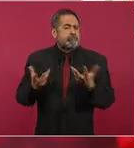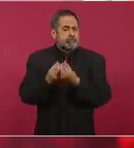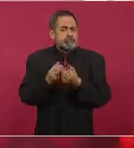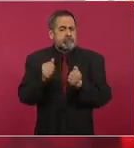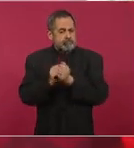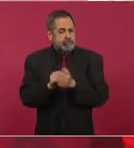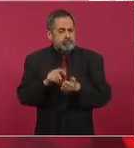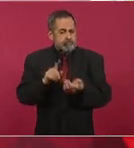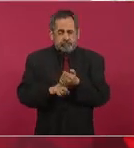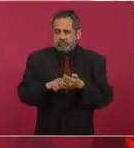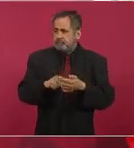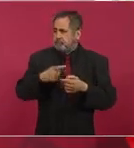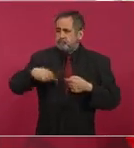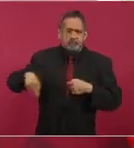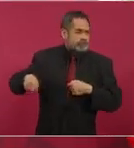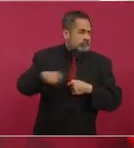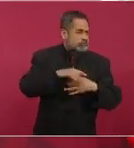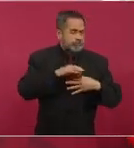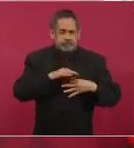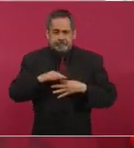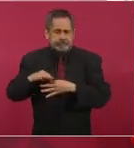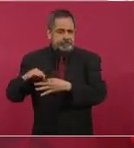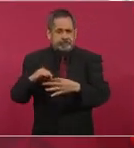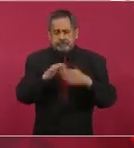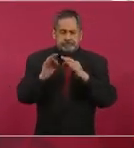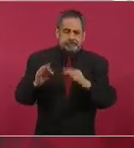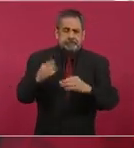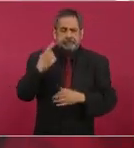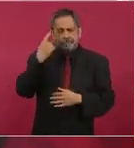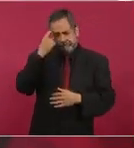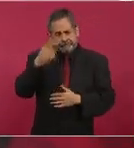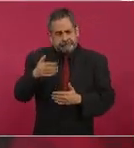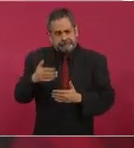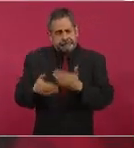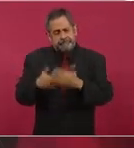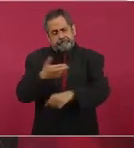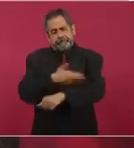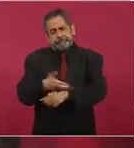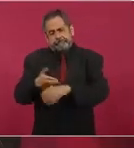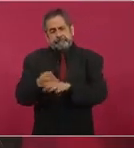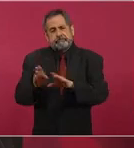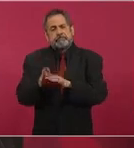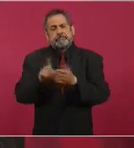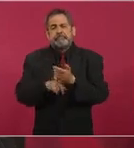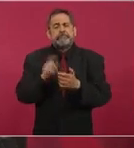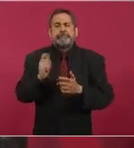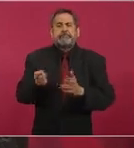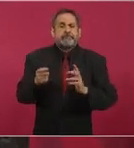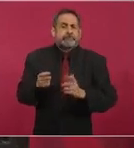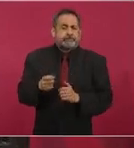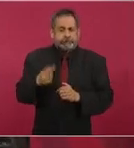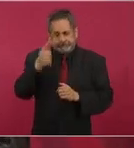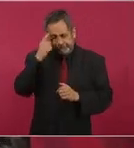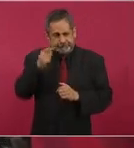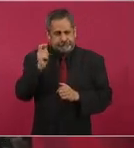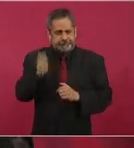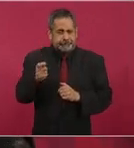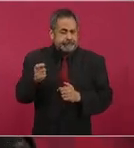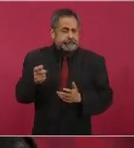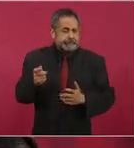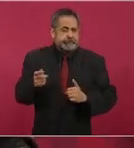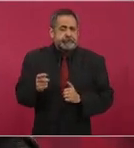coordinada, todos, para que no se afecten